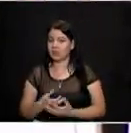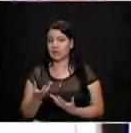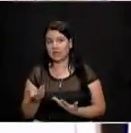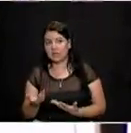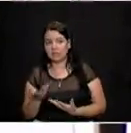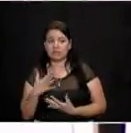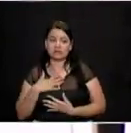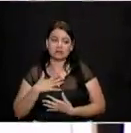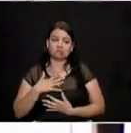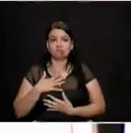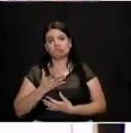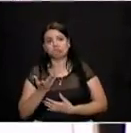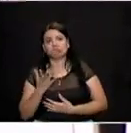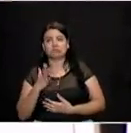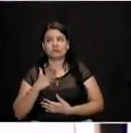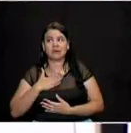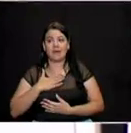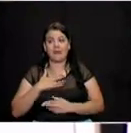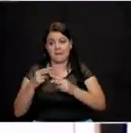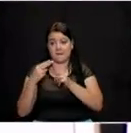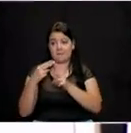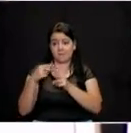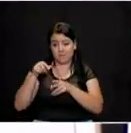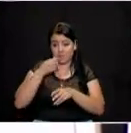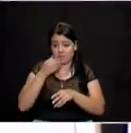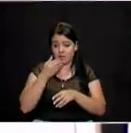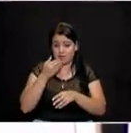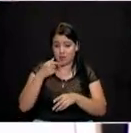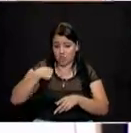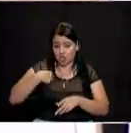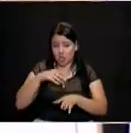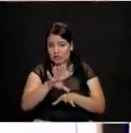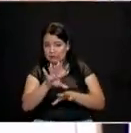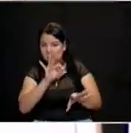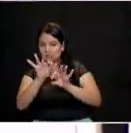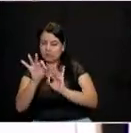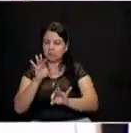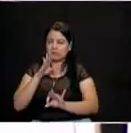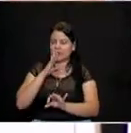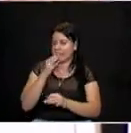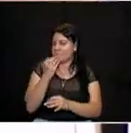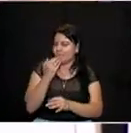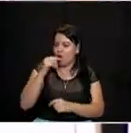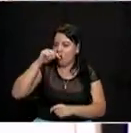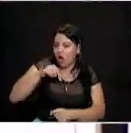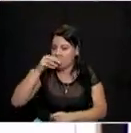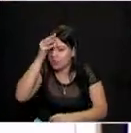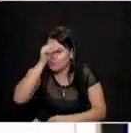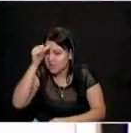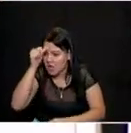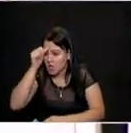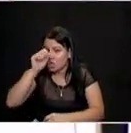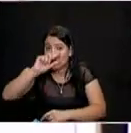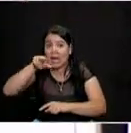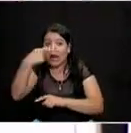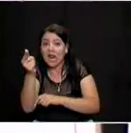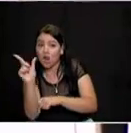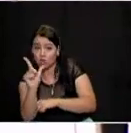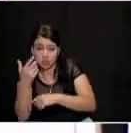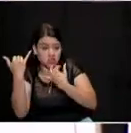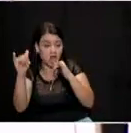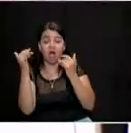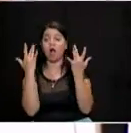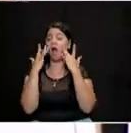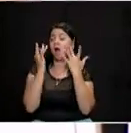elegir mal el domingo y que lo gobiernen bien el lunes. Entonces, si uno elige gente que forma parte de las mismas maquinarias o que se esconde